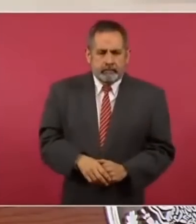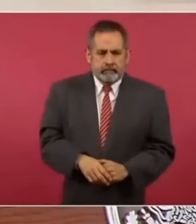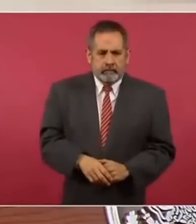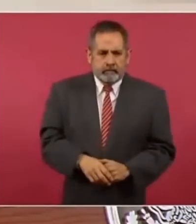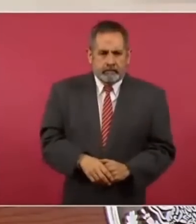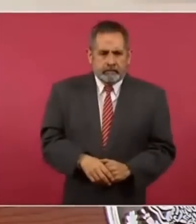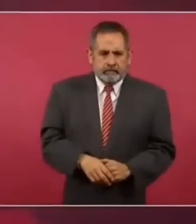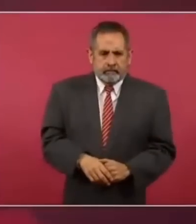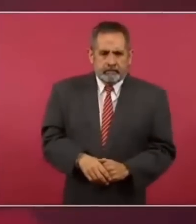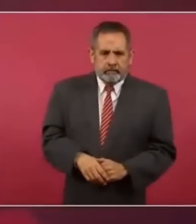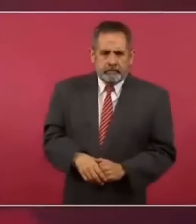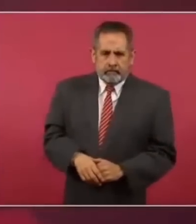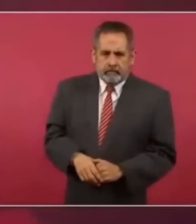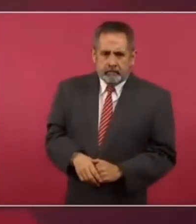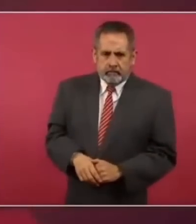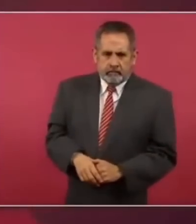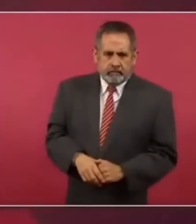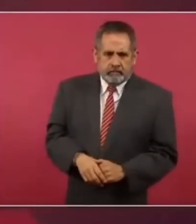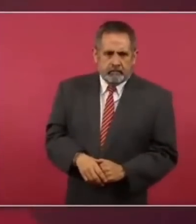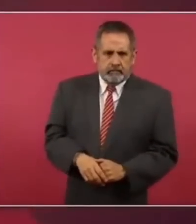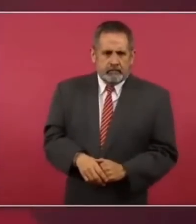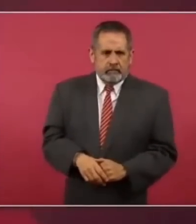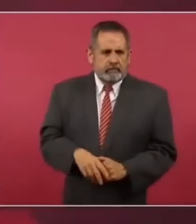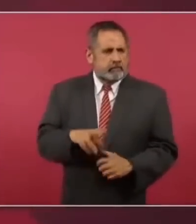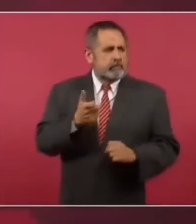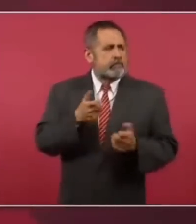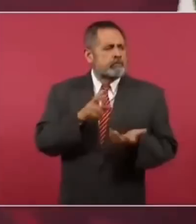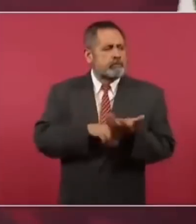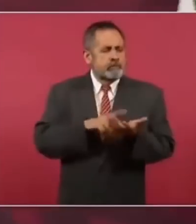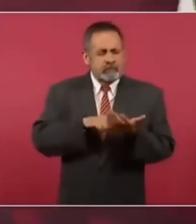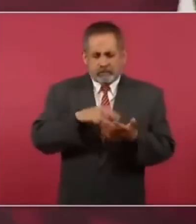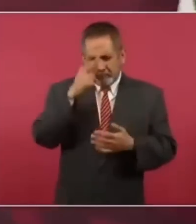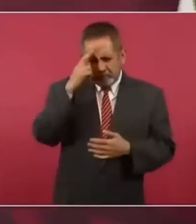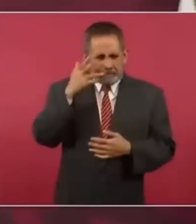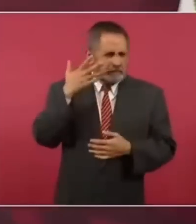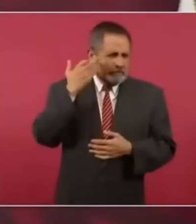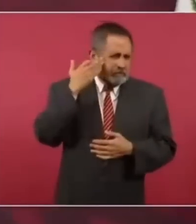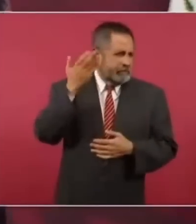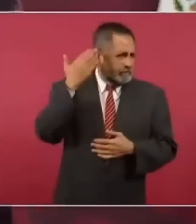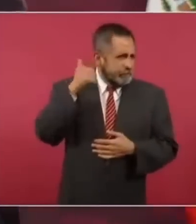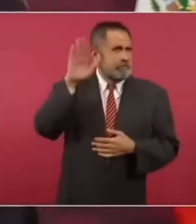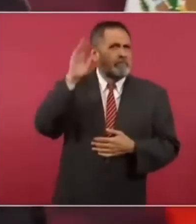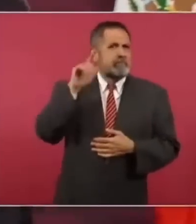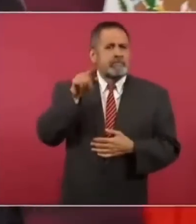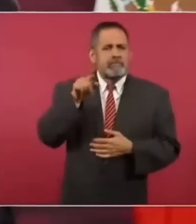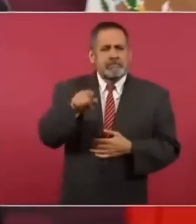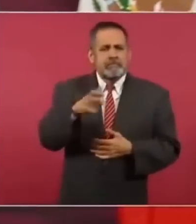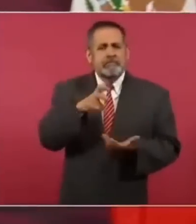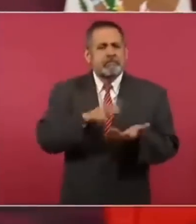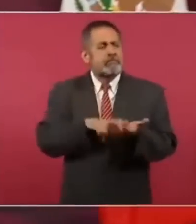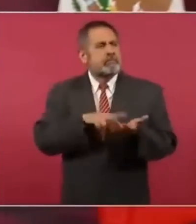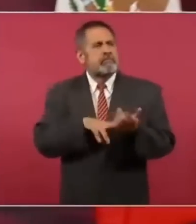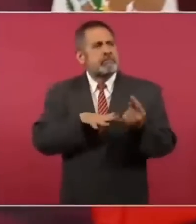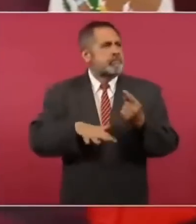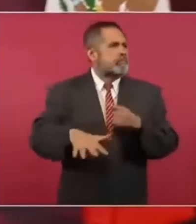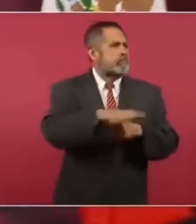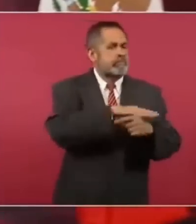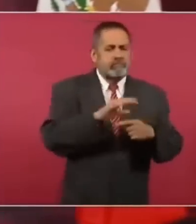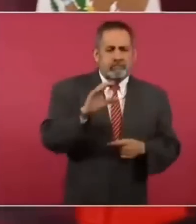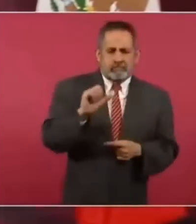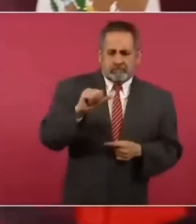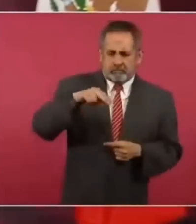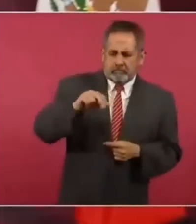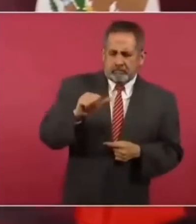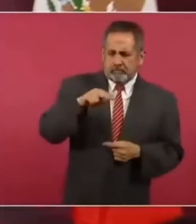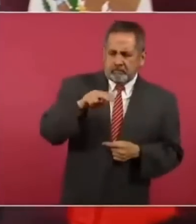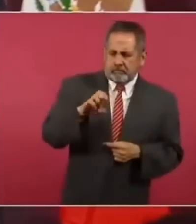¿cuánto establecía en ese entonces que valía Cananea